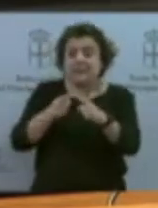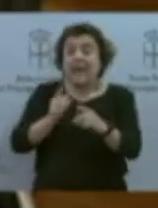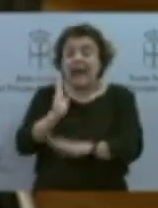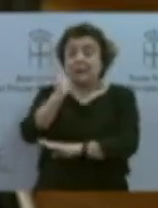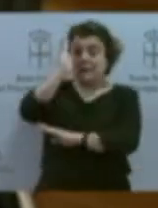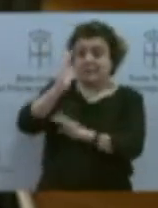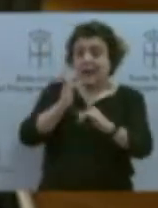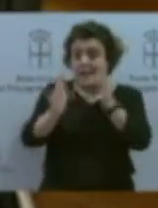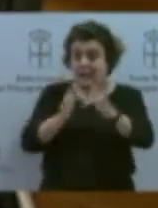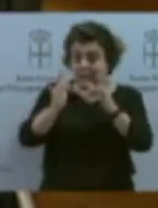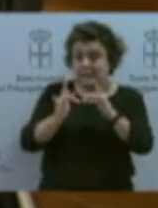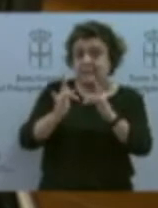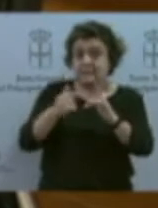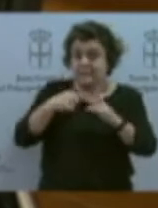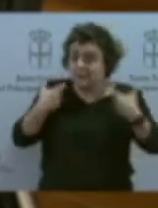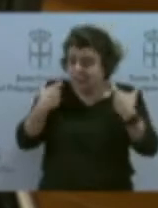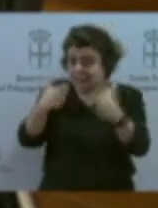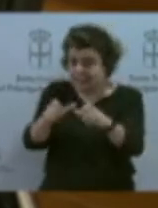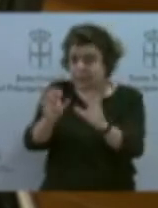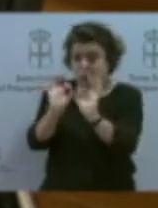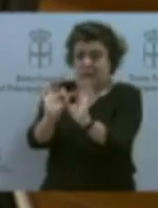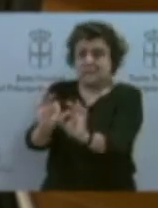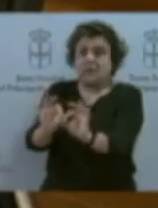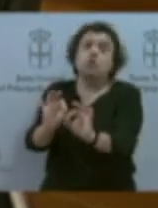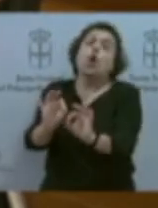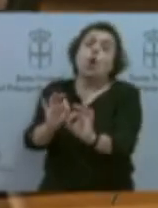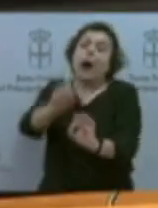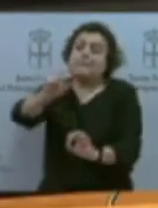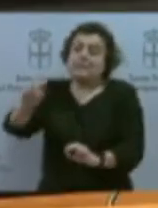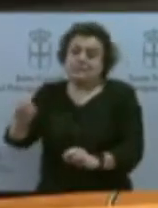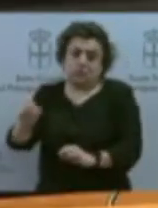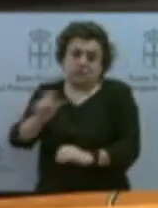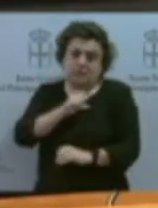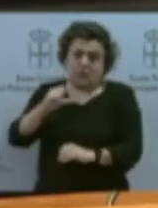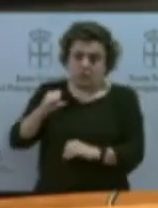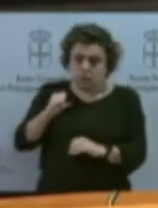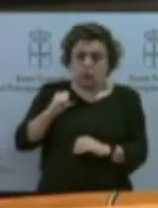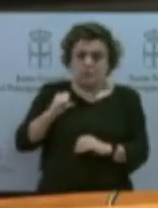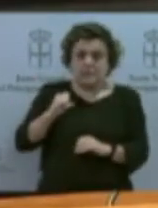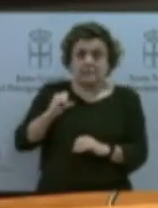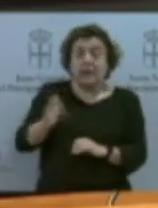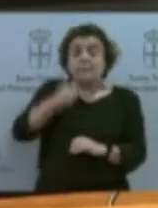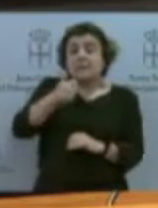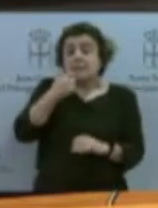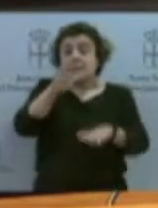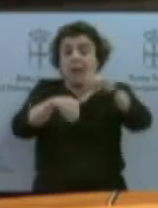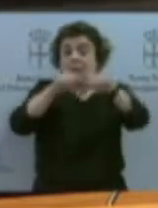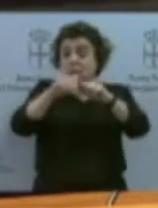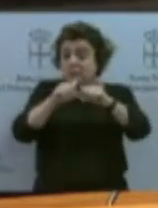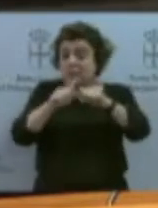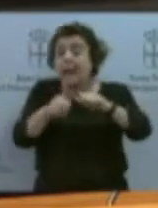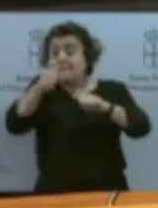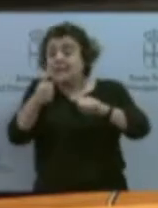trabajadores por cuenta llena. Hay que decir que, además de esta convocatoria, la Consejería punge en marcha a otras dos convocatorias, en el año 2020,